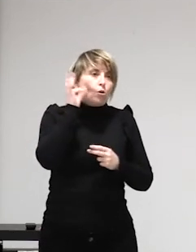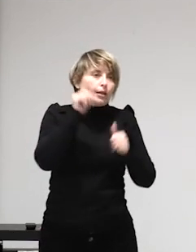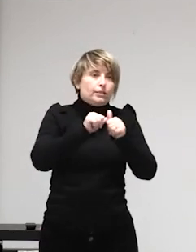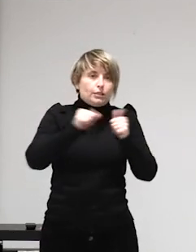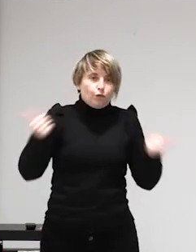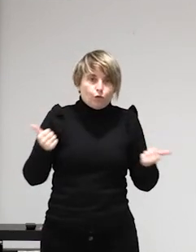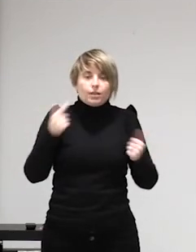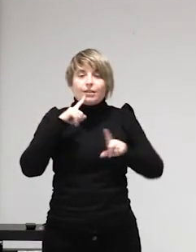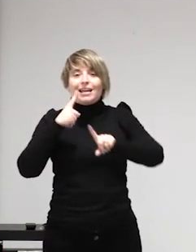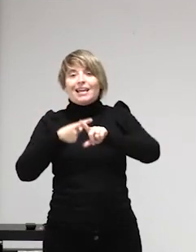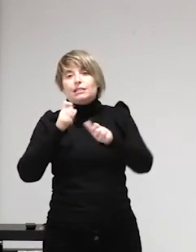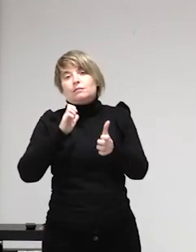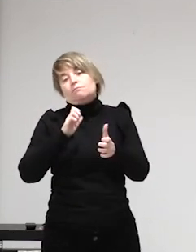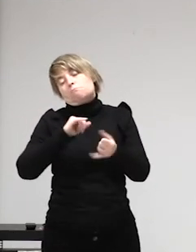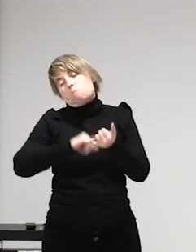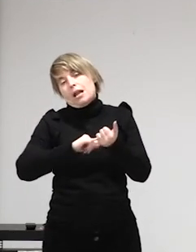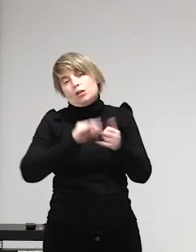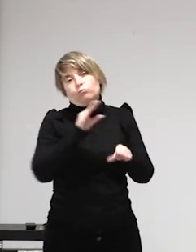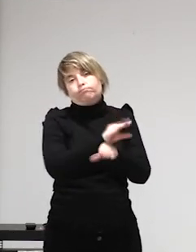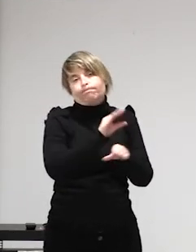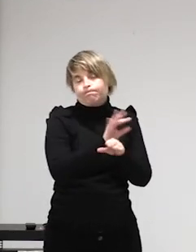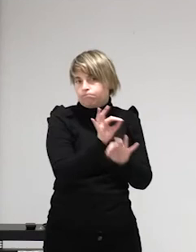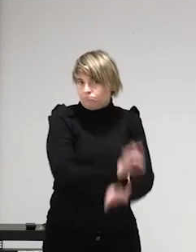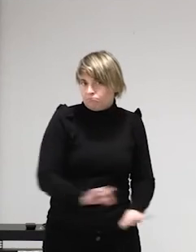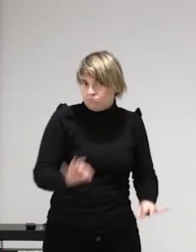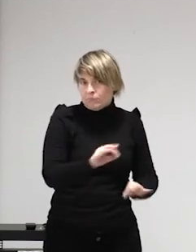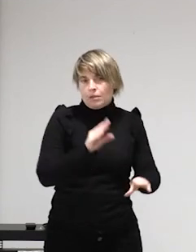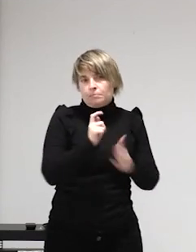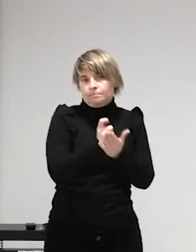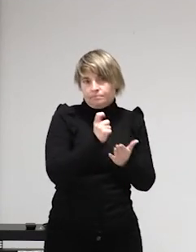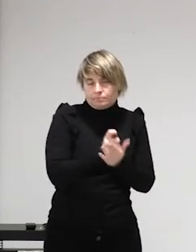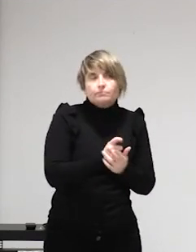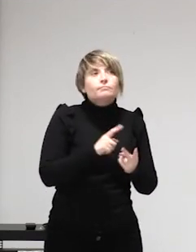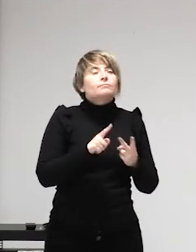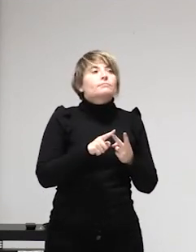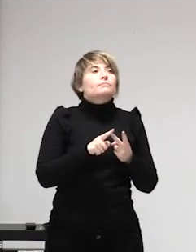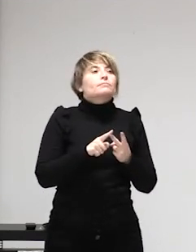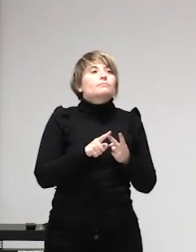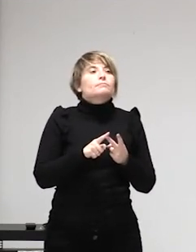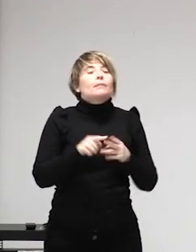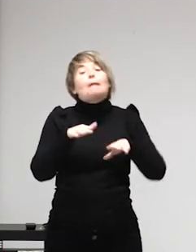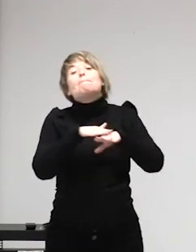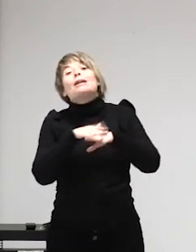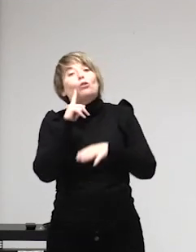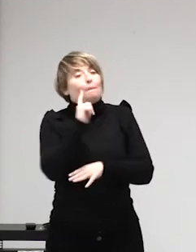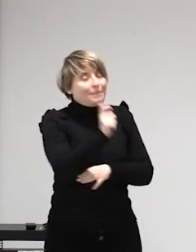menos dependencia emocional hacia las personas con quien establecemos vínculos sexoafectivos